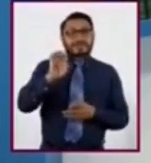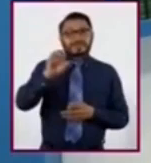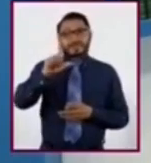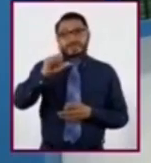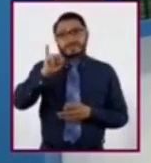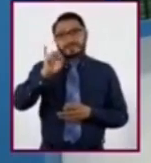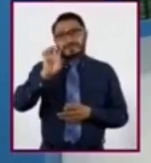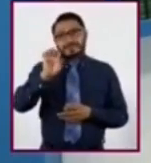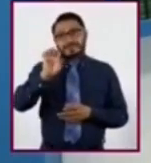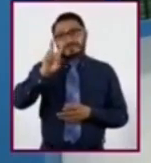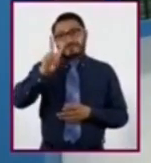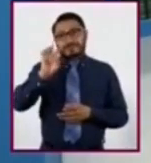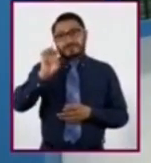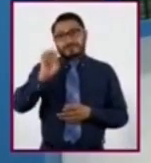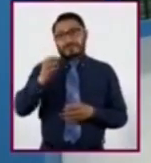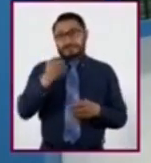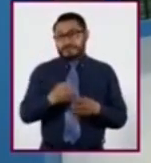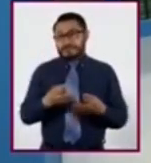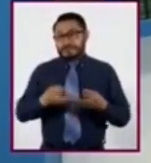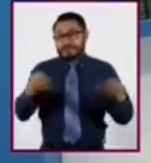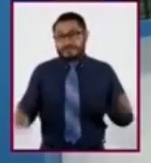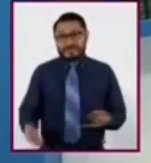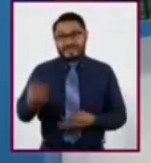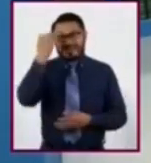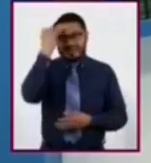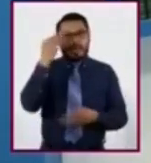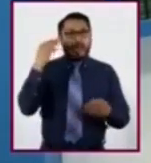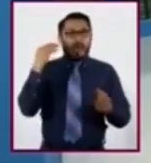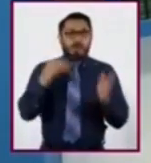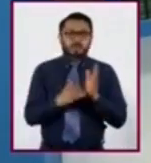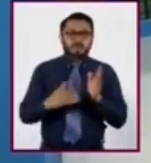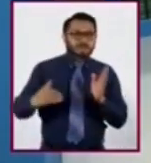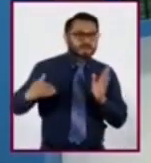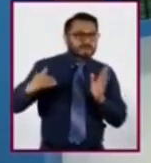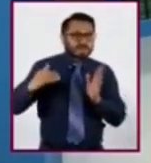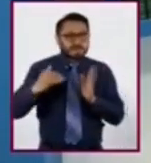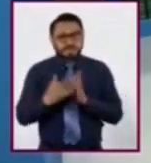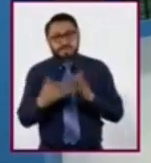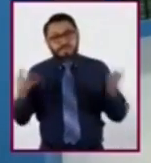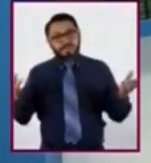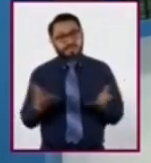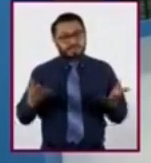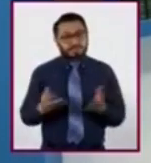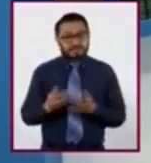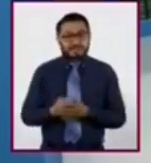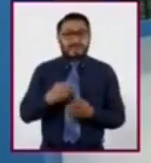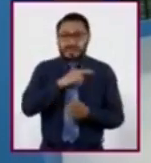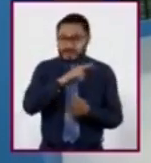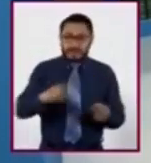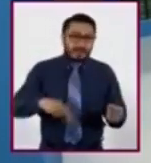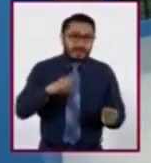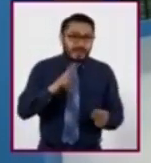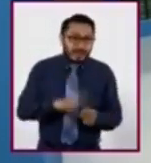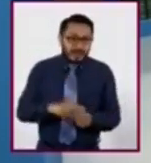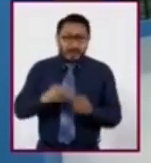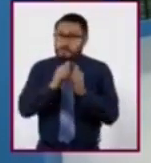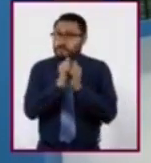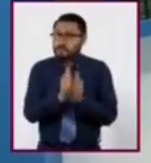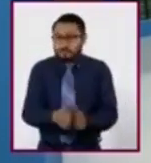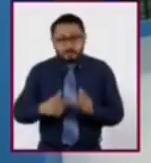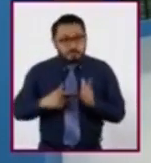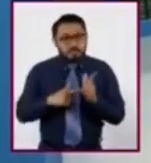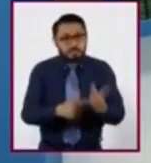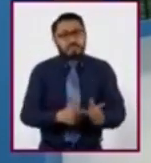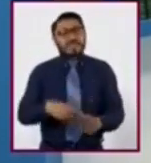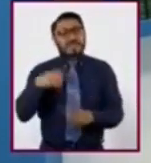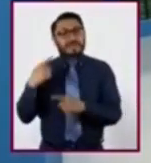Tal como ahora lo conocemos, tardó millones de años en formarse. La naturaleza actúa de forma permanente y a